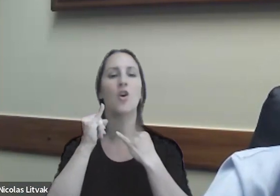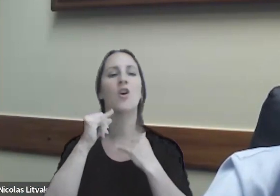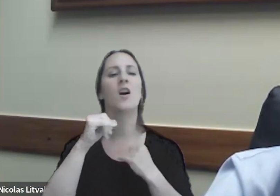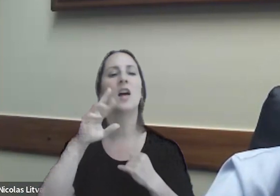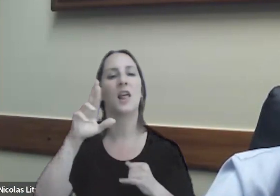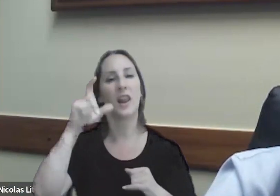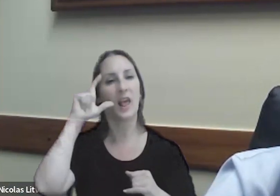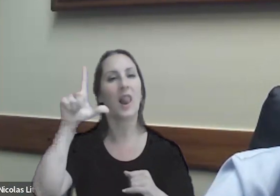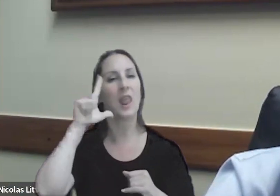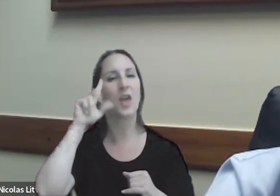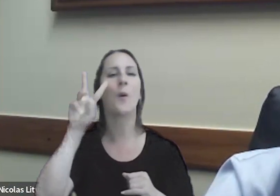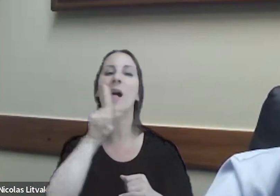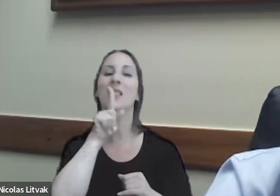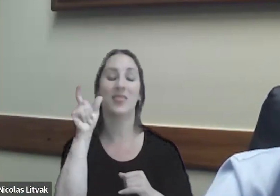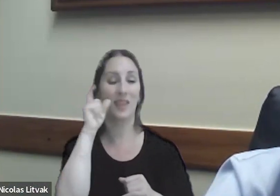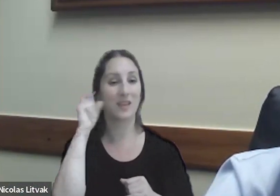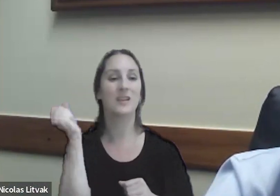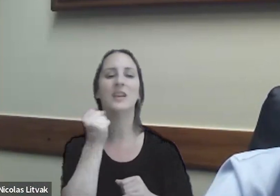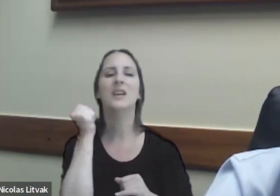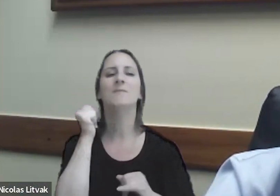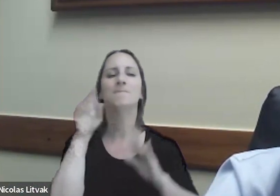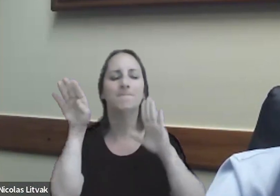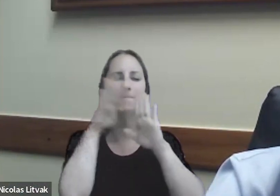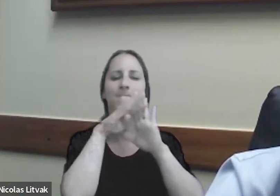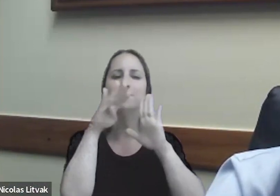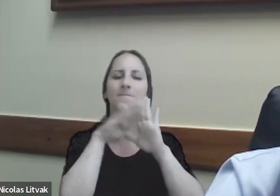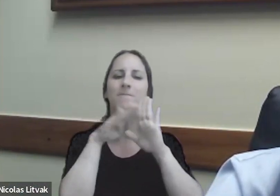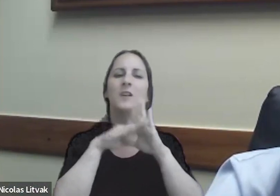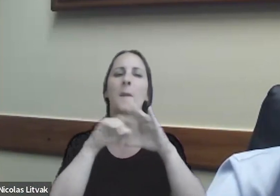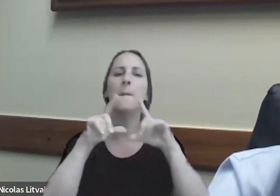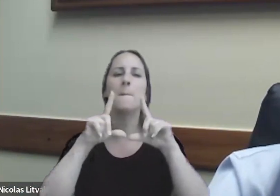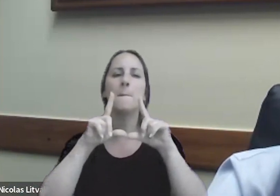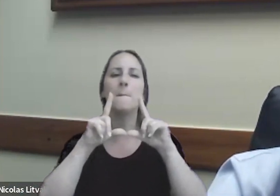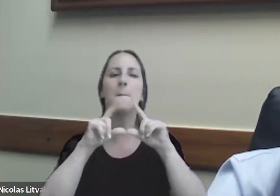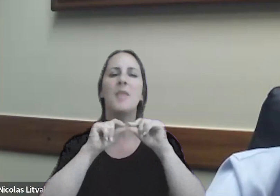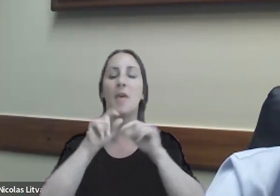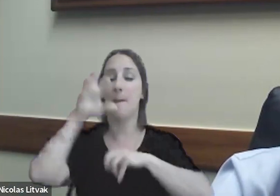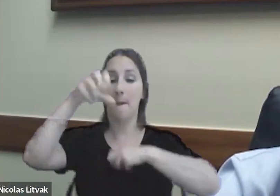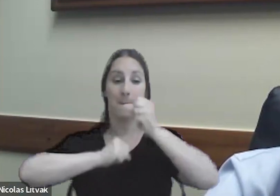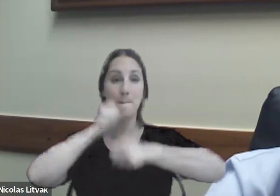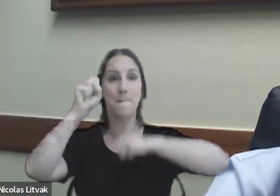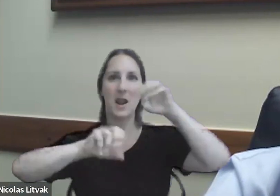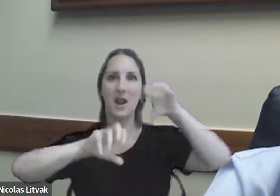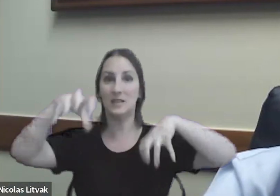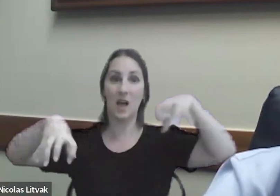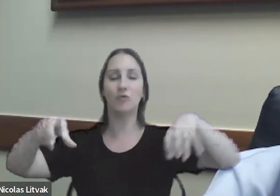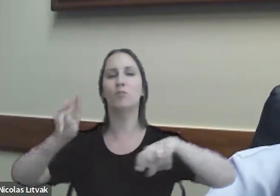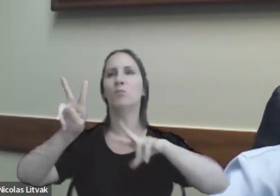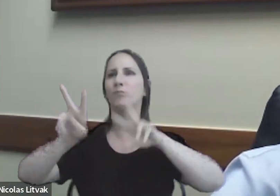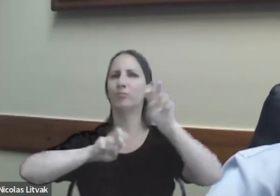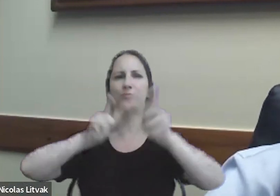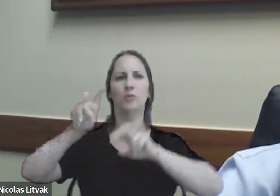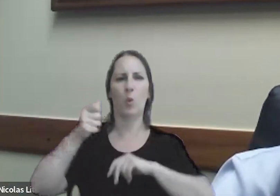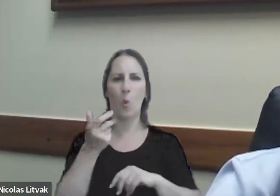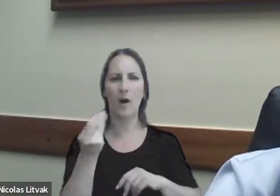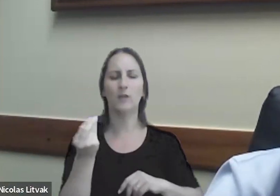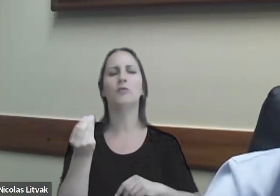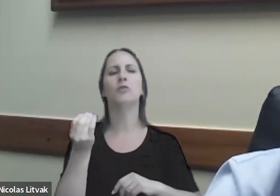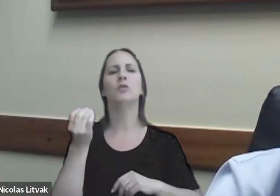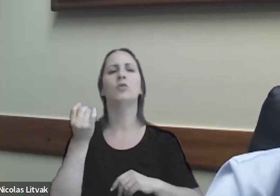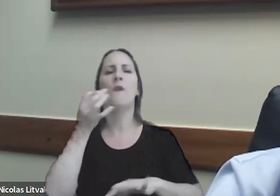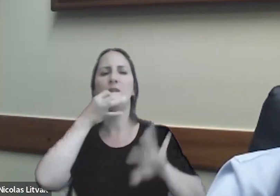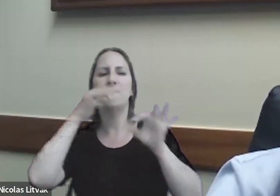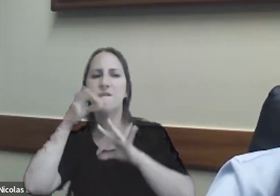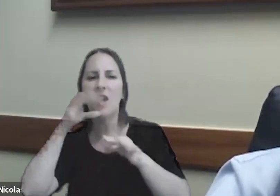son los indicadores de medidas de rentabilidad de las compañías ejemplo el margen operativo sobre